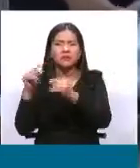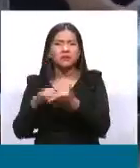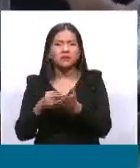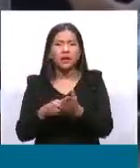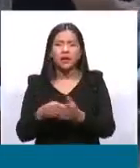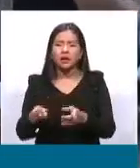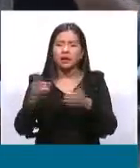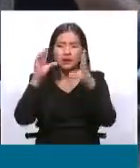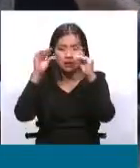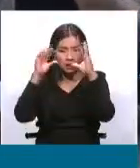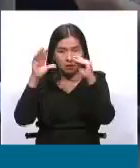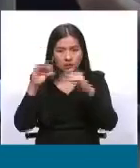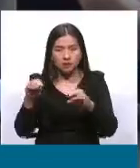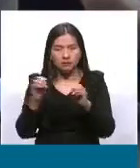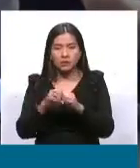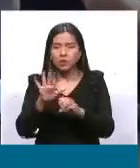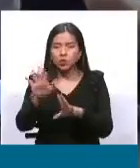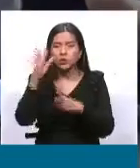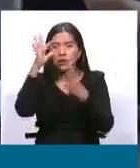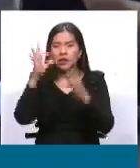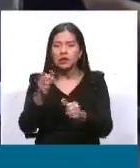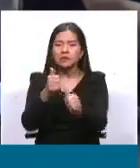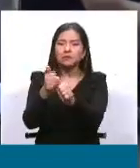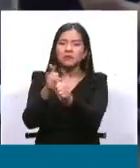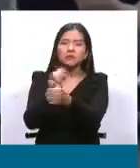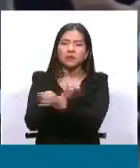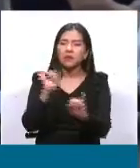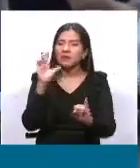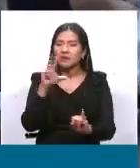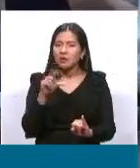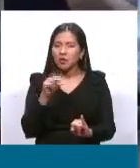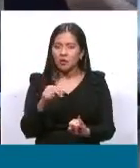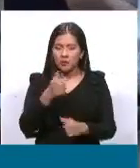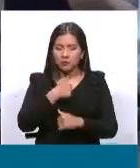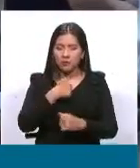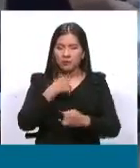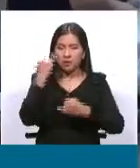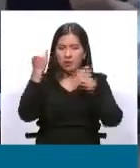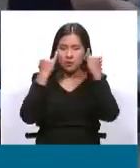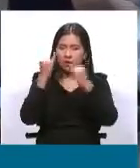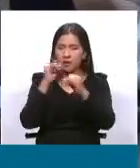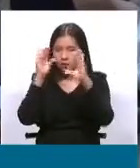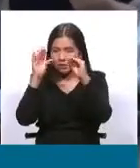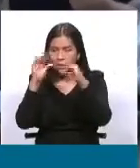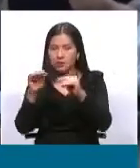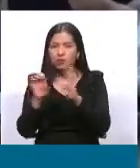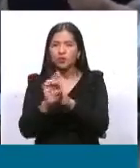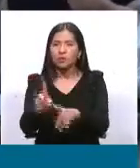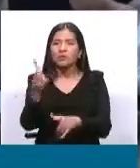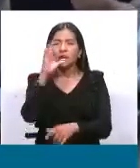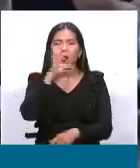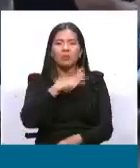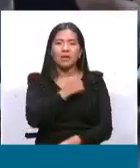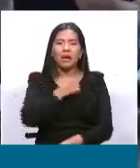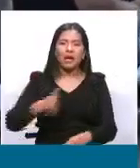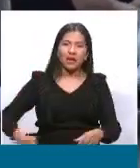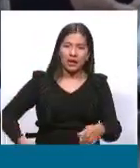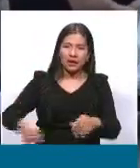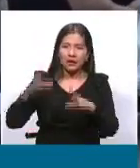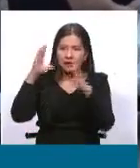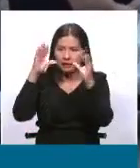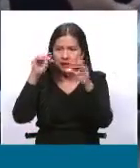Intentan disciplinar las decisiones del alcalde del municipio de Santa Cruz de la Sierra, Johnny Fernández.